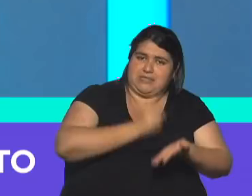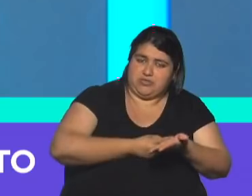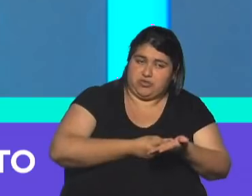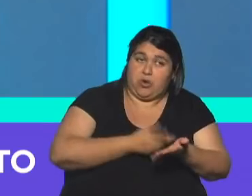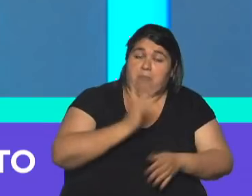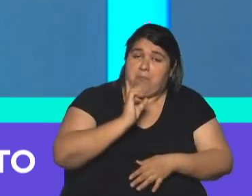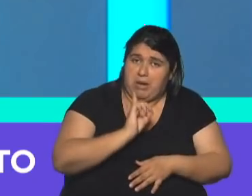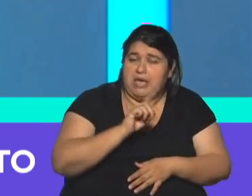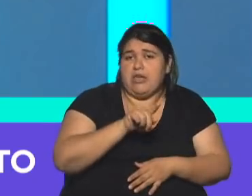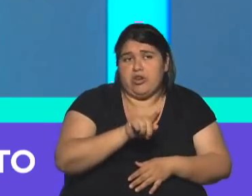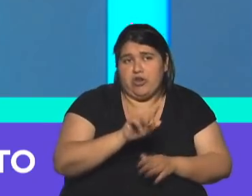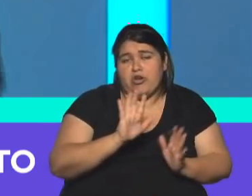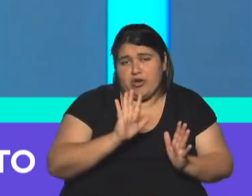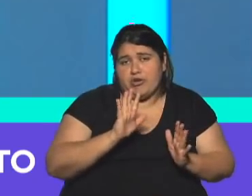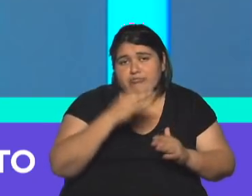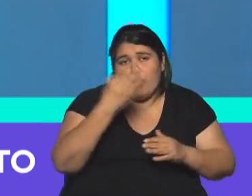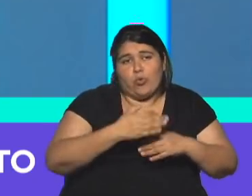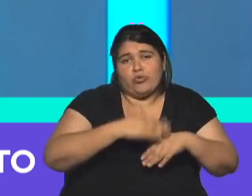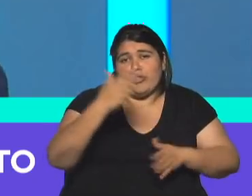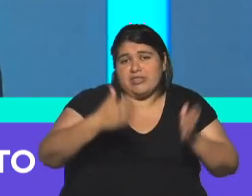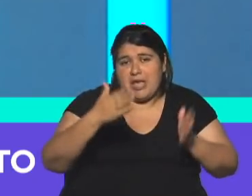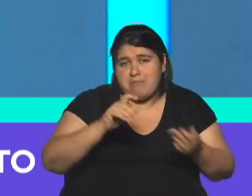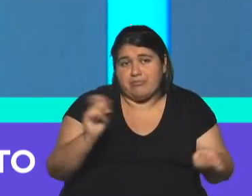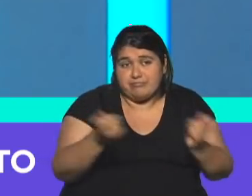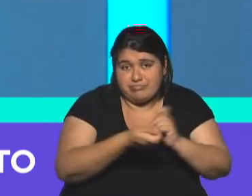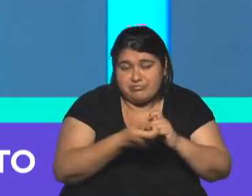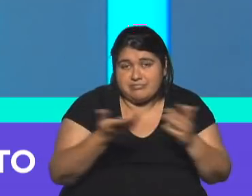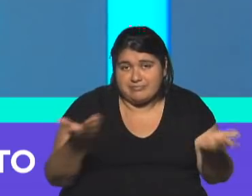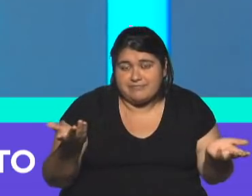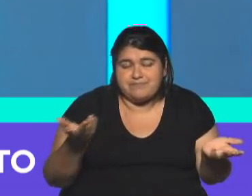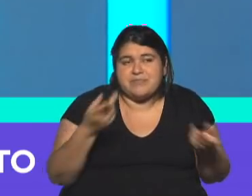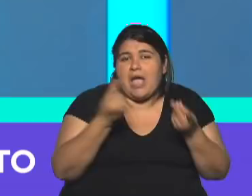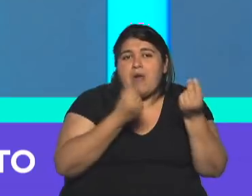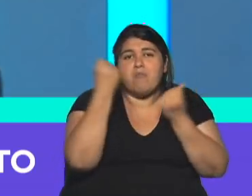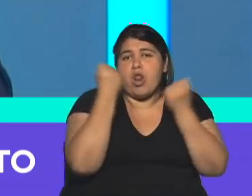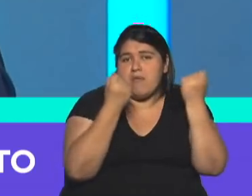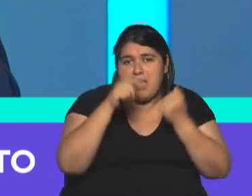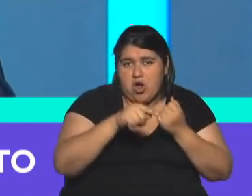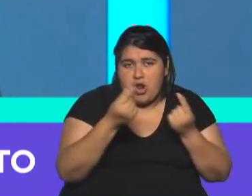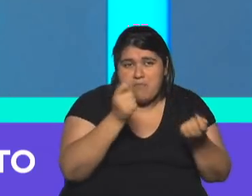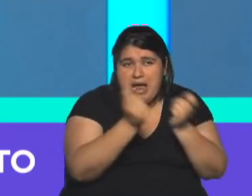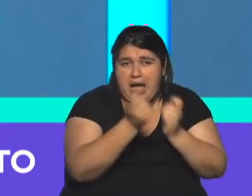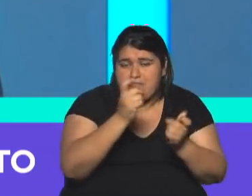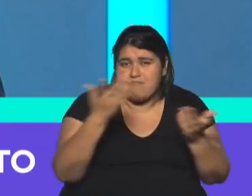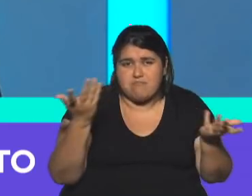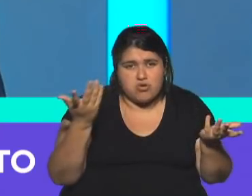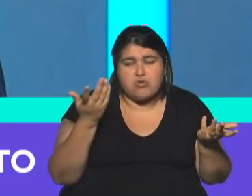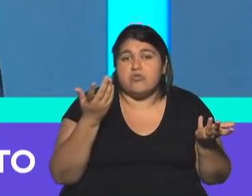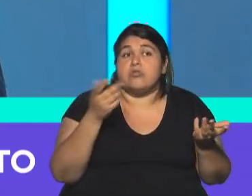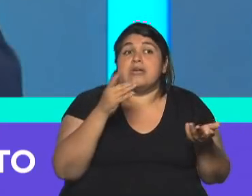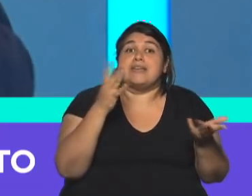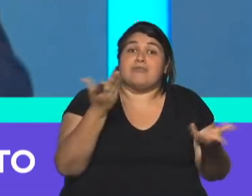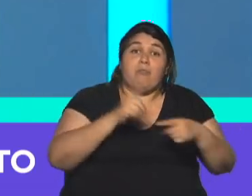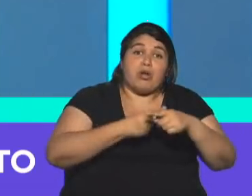reconoce que es una crisis cambiada importante. ¿Me vas a venir a comprar dólares que no tengo? Entonces, como lo que sí es una política definida